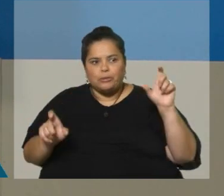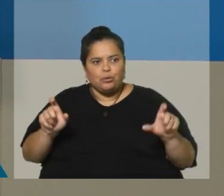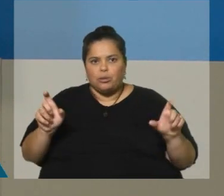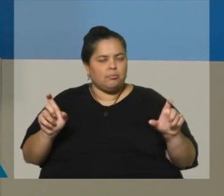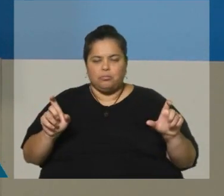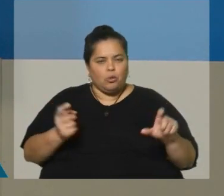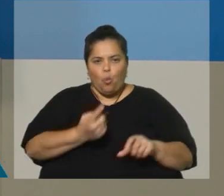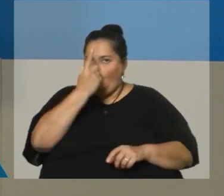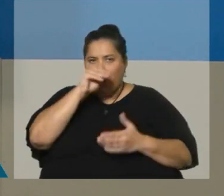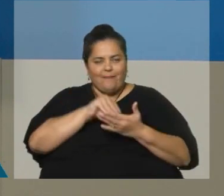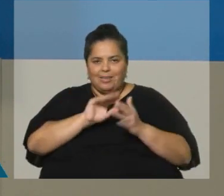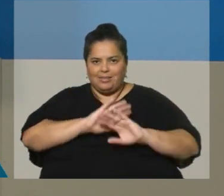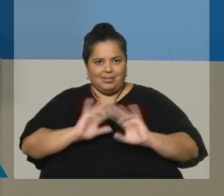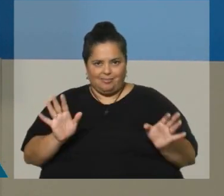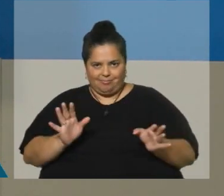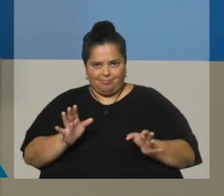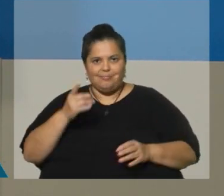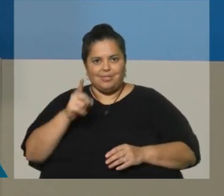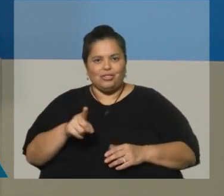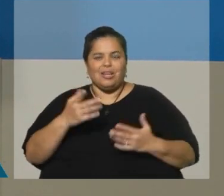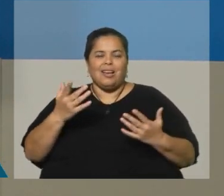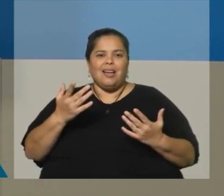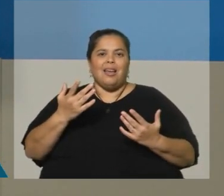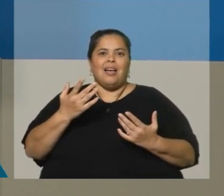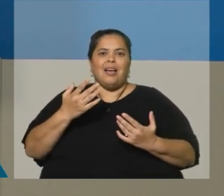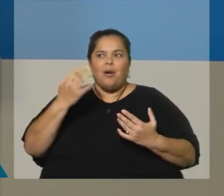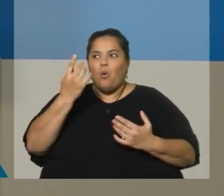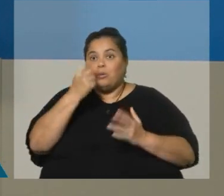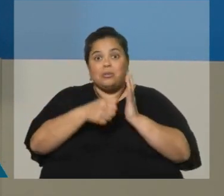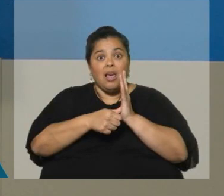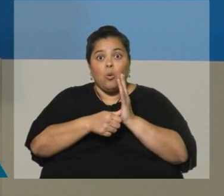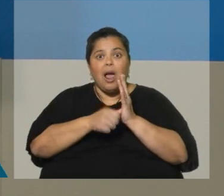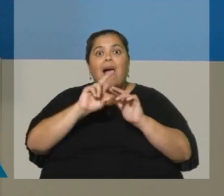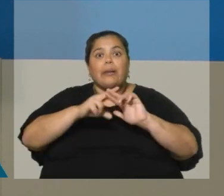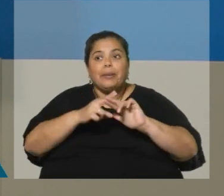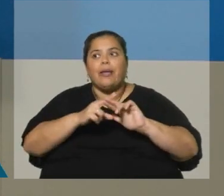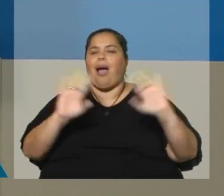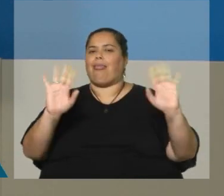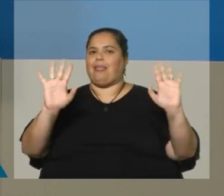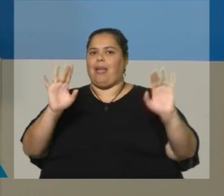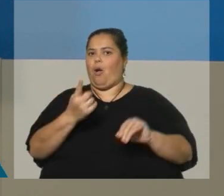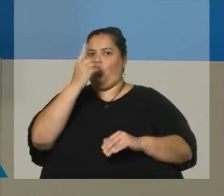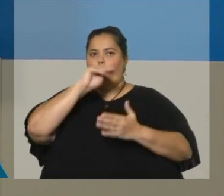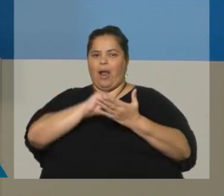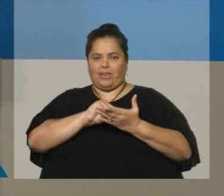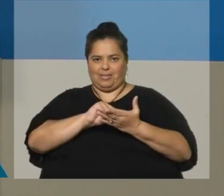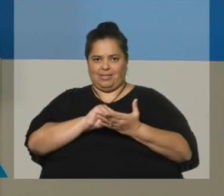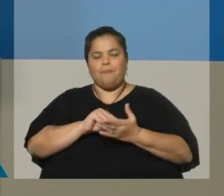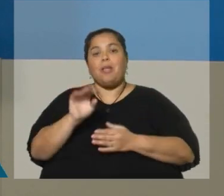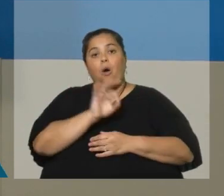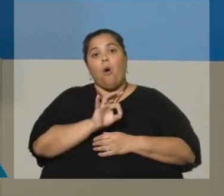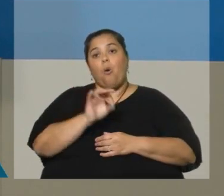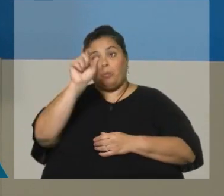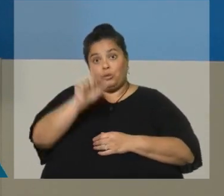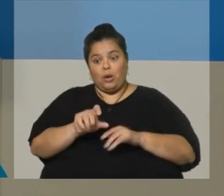eventualmente en dos viviendas distintas. O un miembro del hogar que llena el cuestionario digital en esta fase digital.